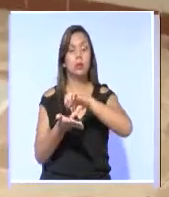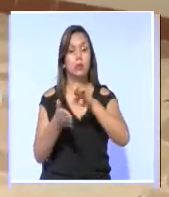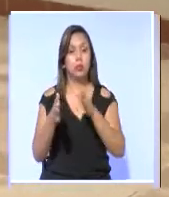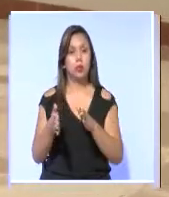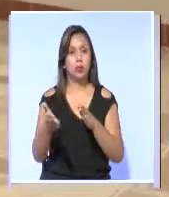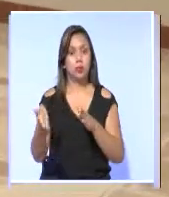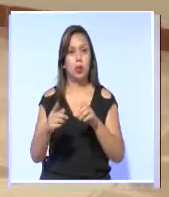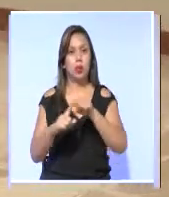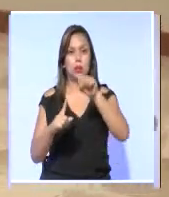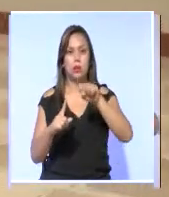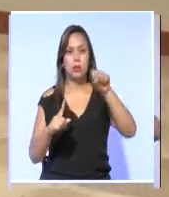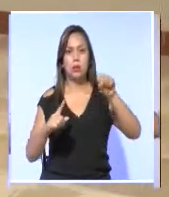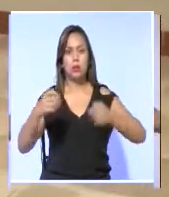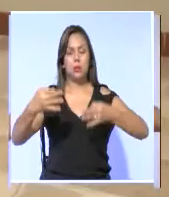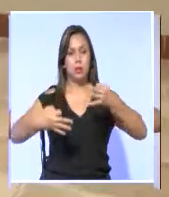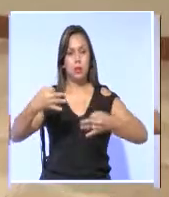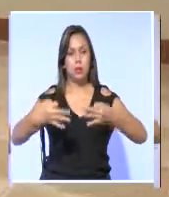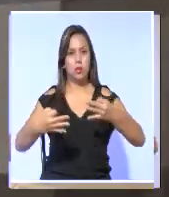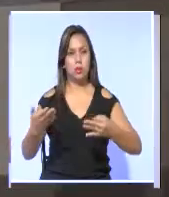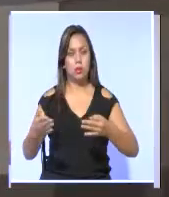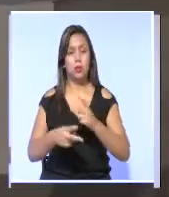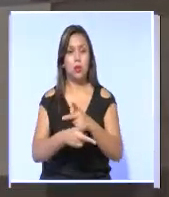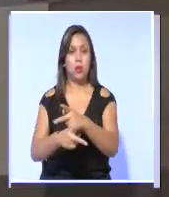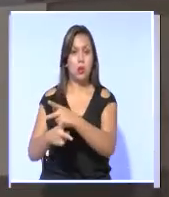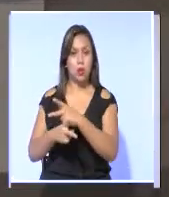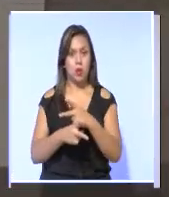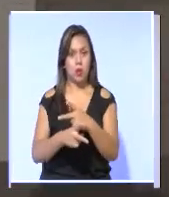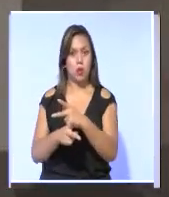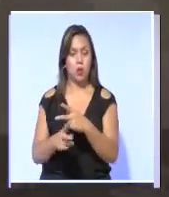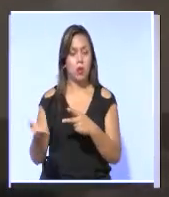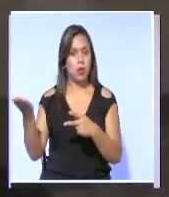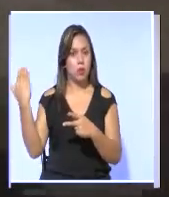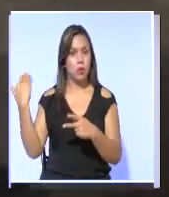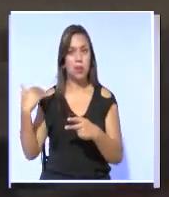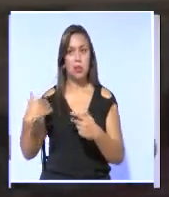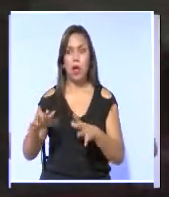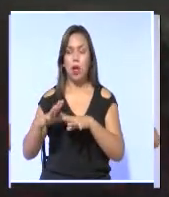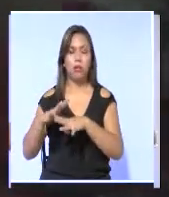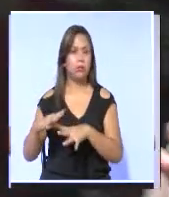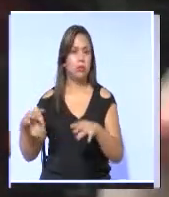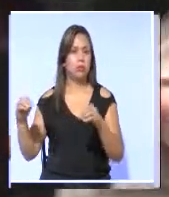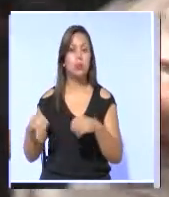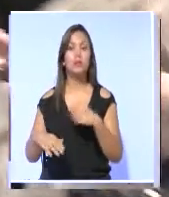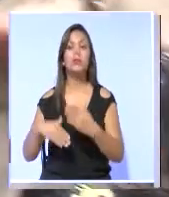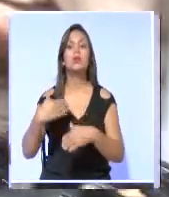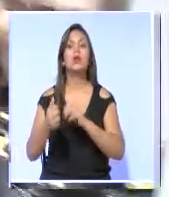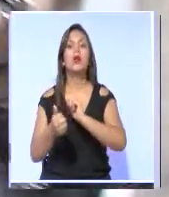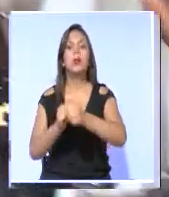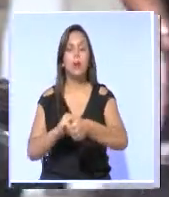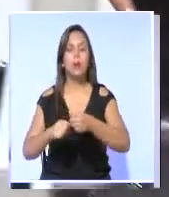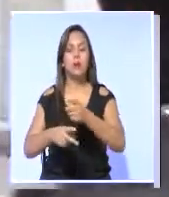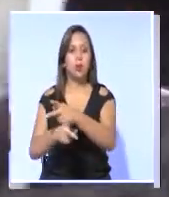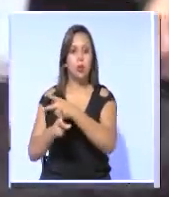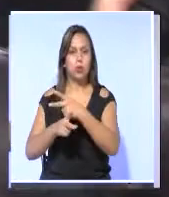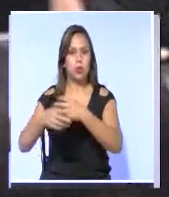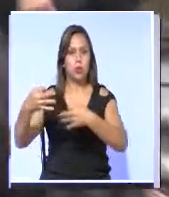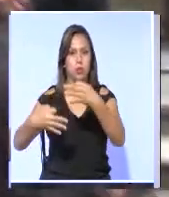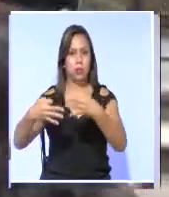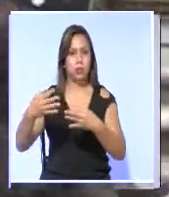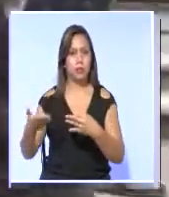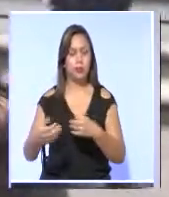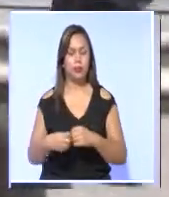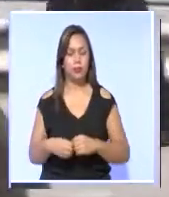el sistema de justicia, hecho por el cual el Consejo de ese entonces feneció y se dio paso al Consejo de la Judicatura de Transición.